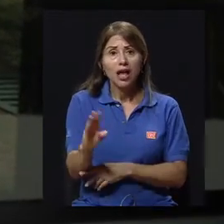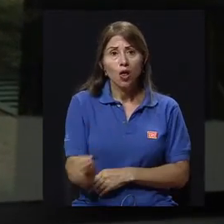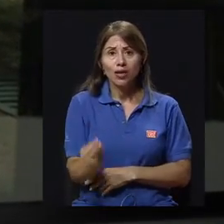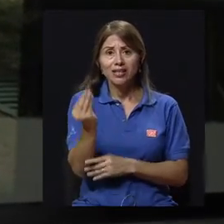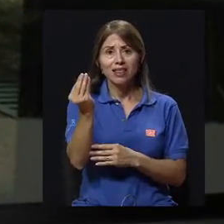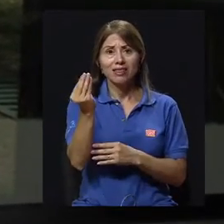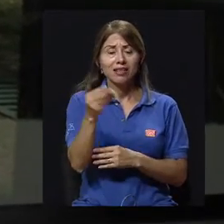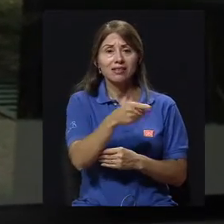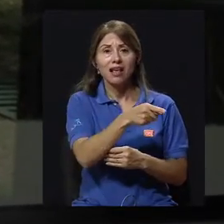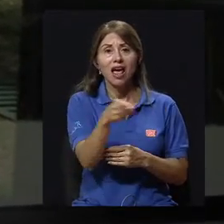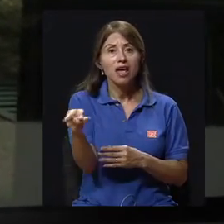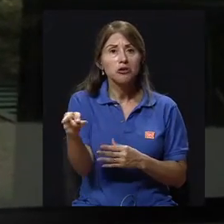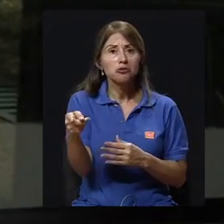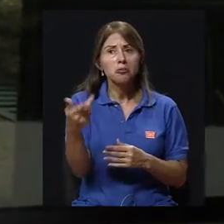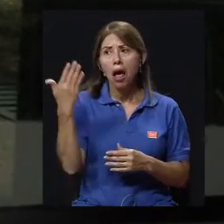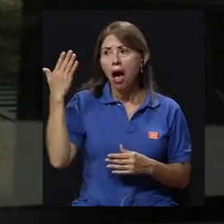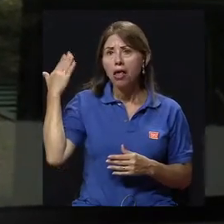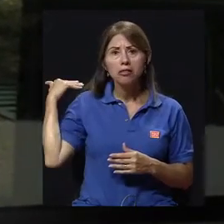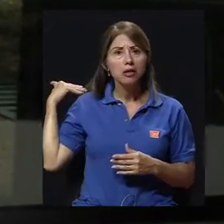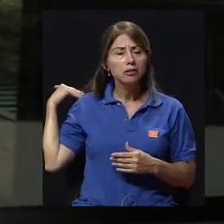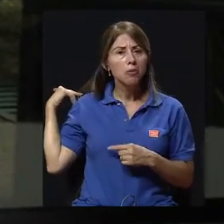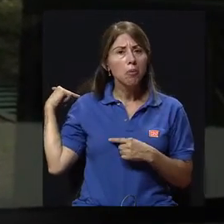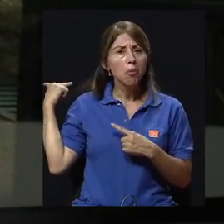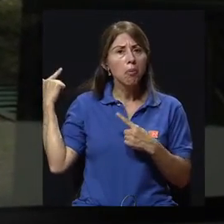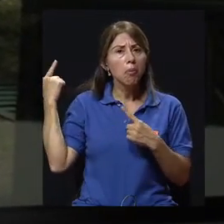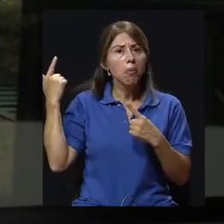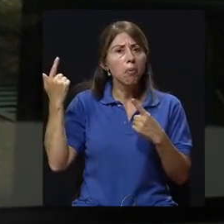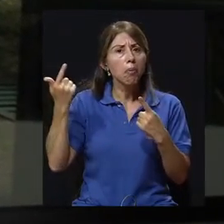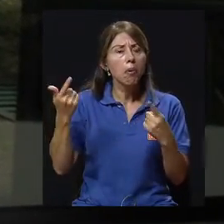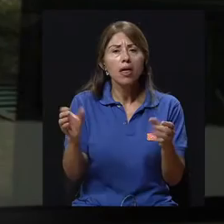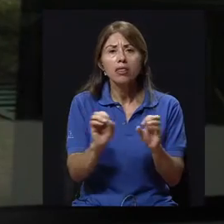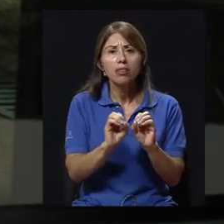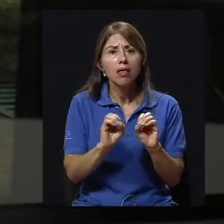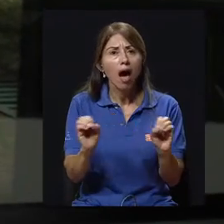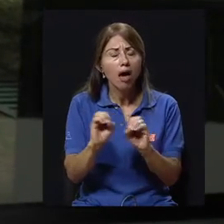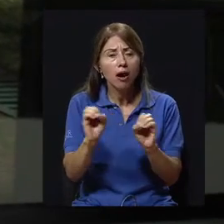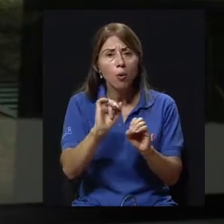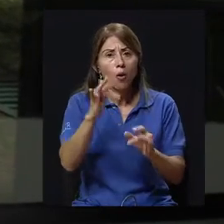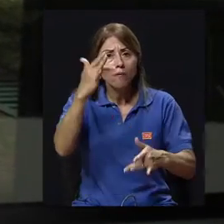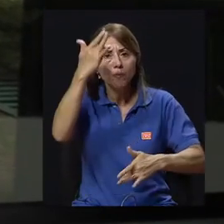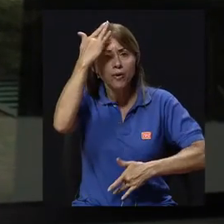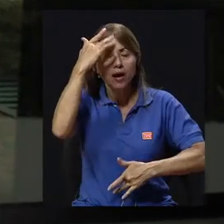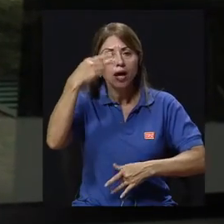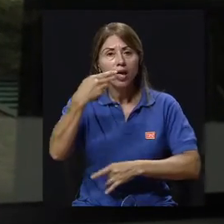tener ningún dato de enfermedad del hígado, aparecían con cáncer en el hígado.